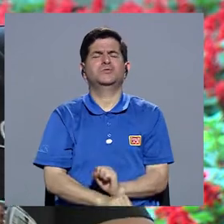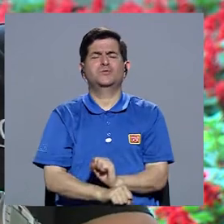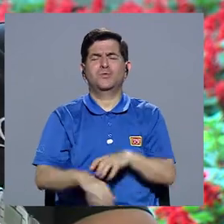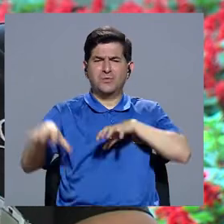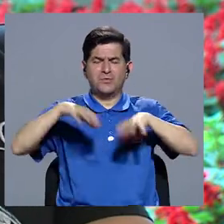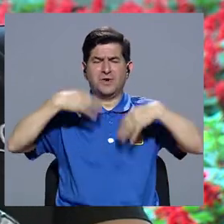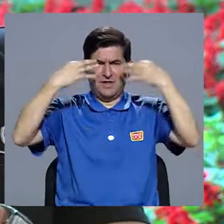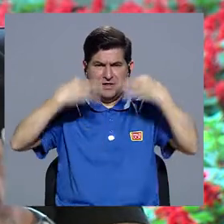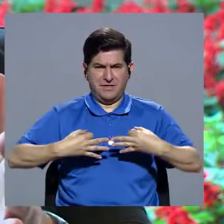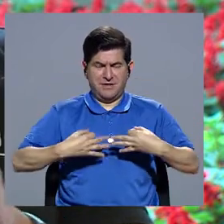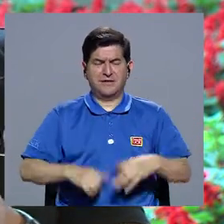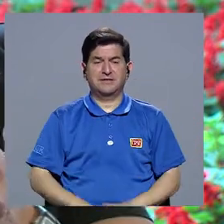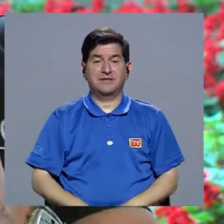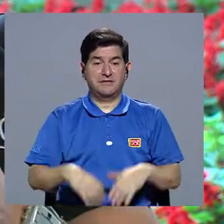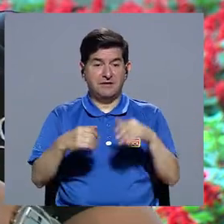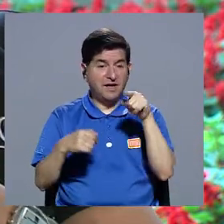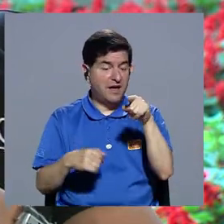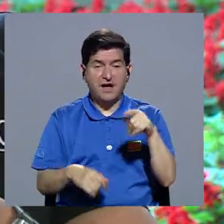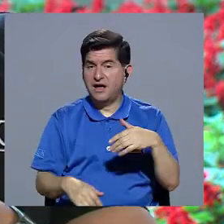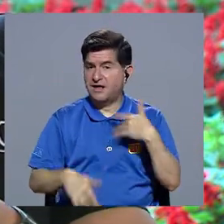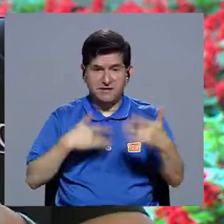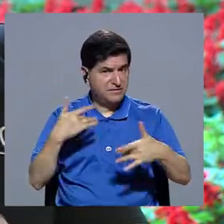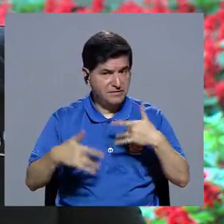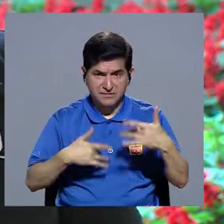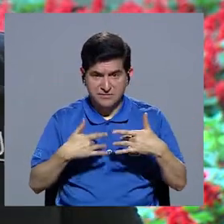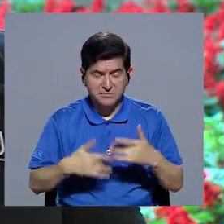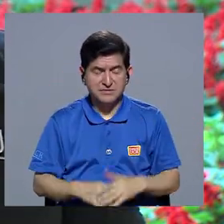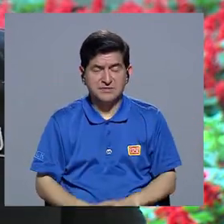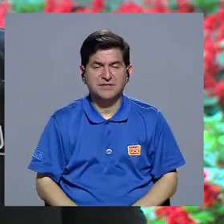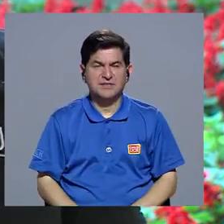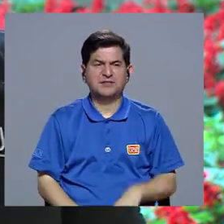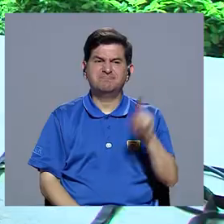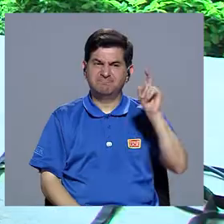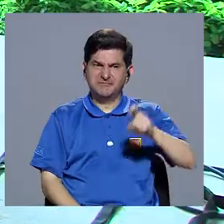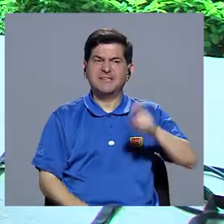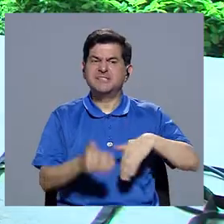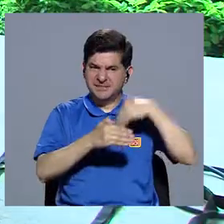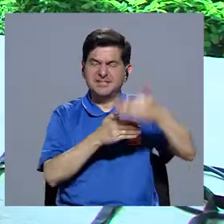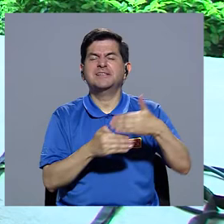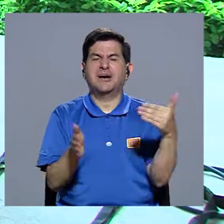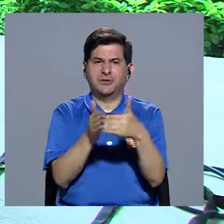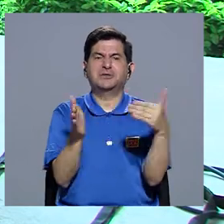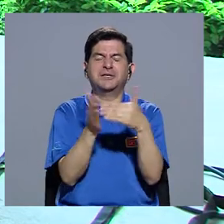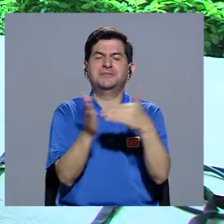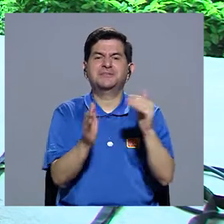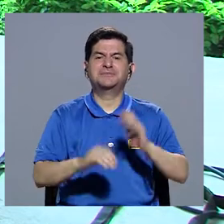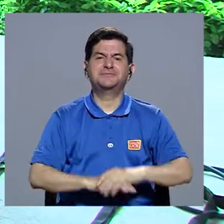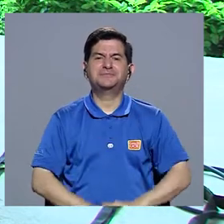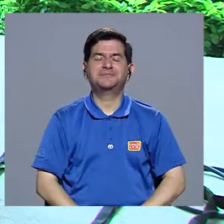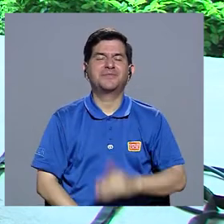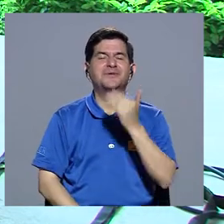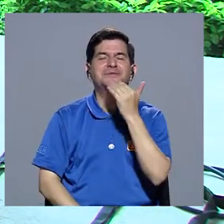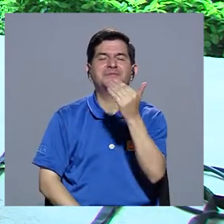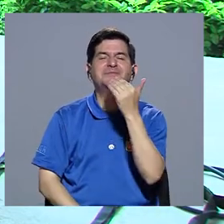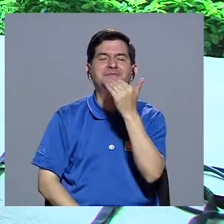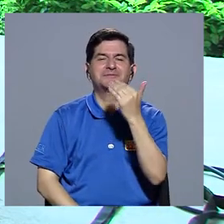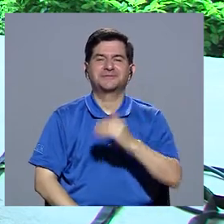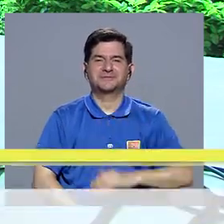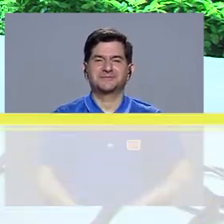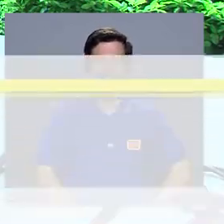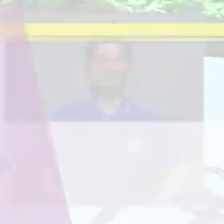de manera que cuando no lo haga sienta la necesidad de hacerlo. Muy importante. Ok, súper. Bueno, muchísimas gracias. Gracias a usted.